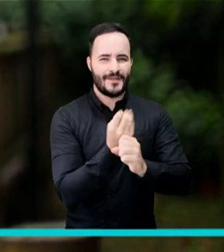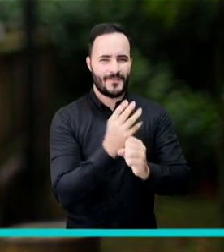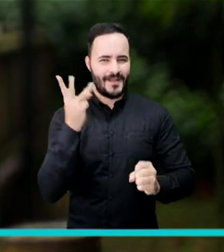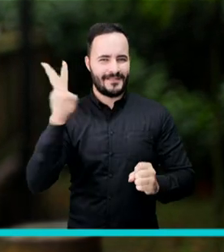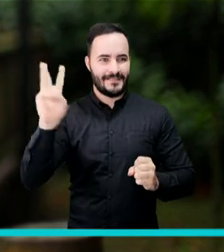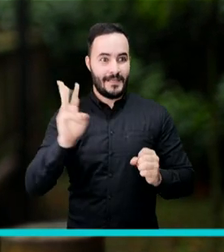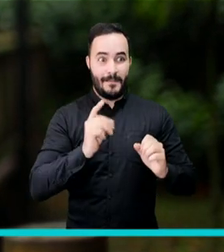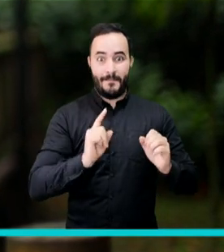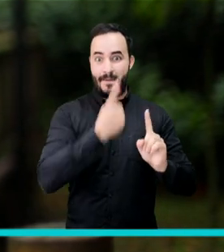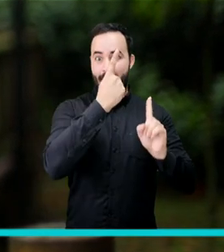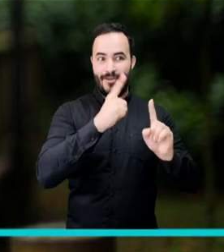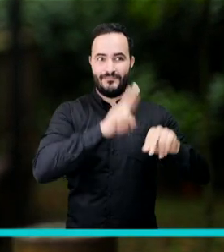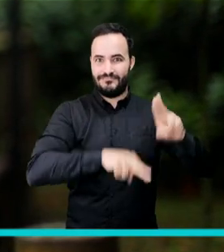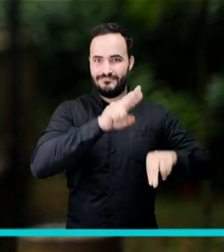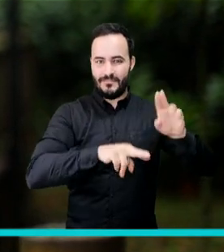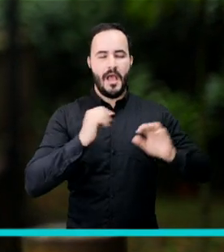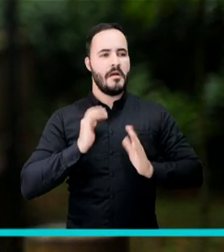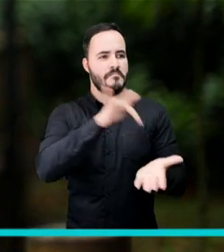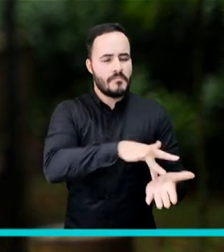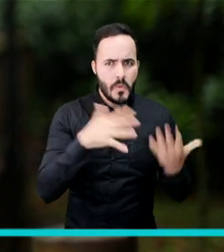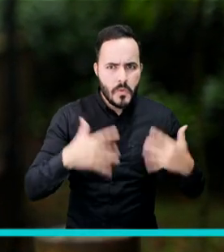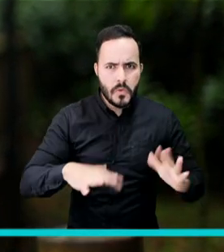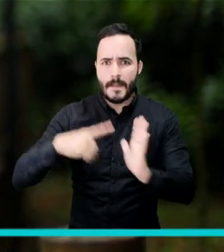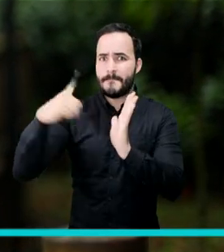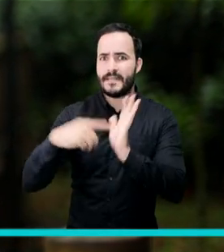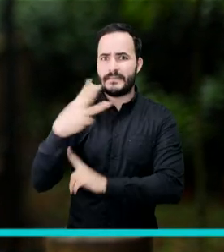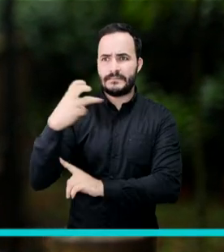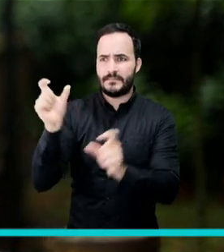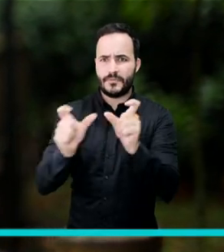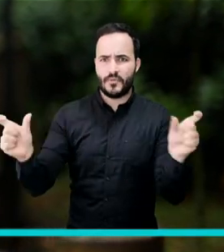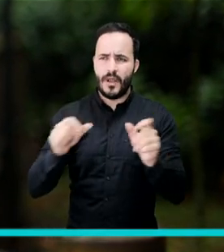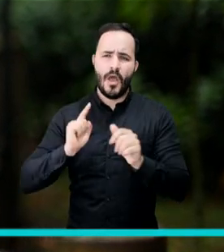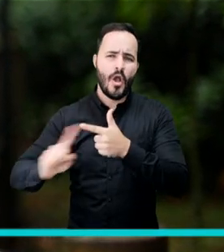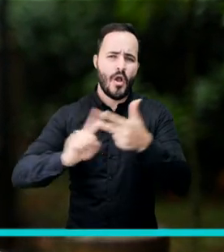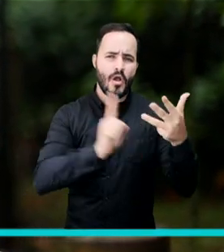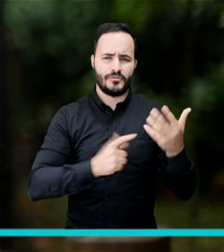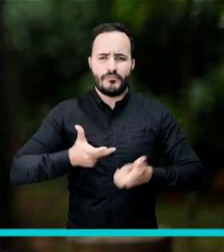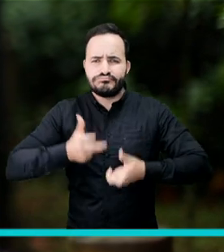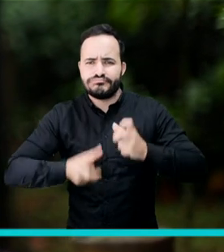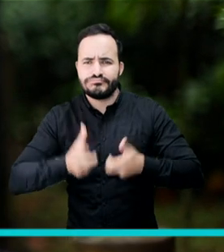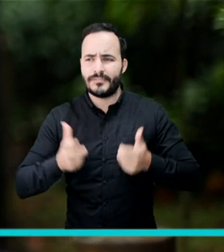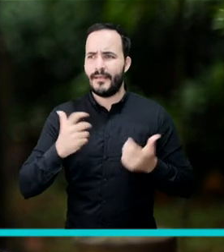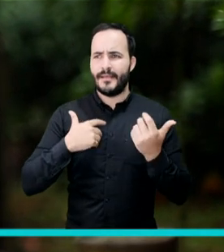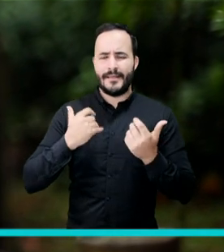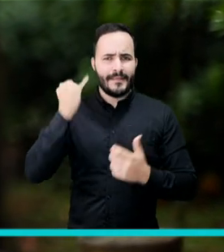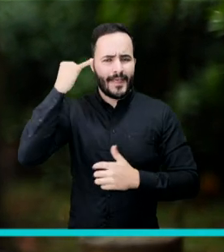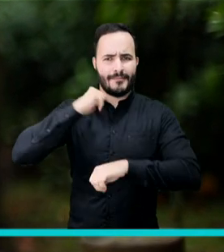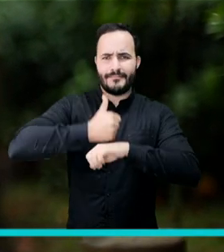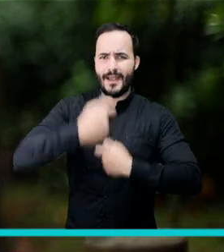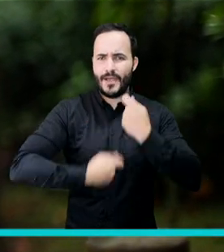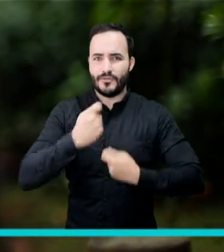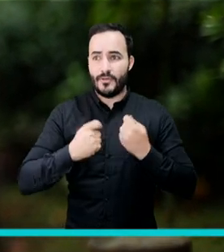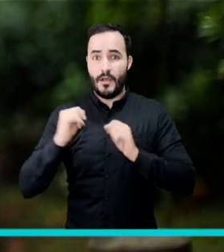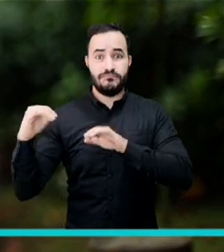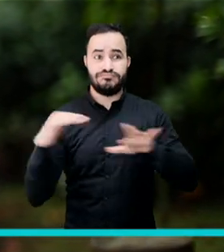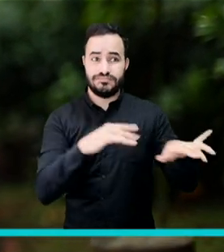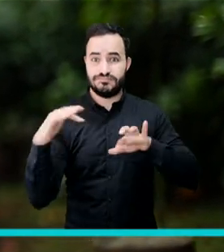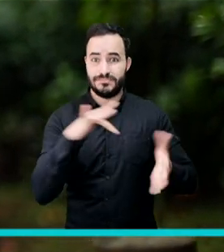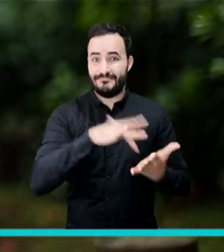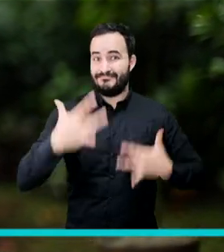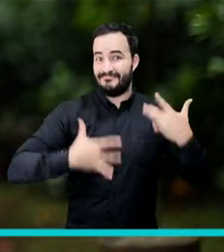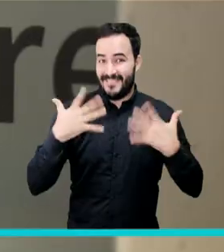y nos encontramos con que 1.300 personas entre gamers, emprendedores y comunidades tecnológicas ya están disfrutando de este lugar.